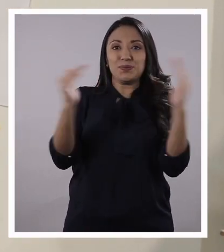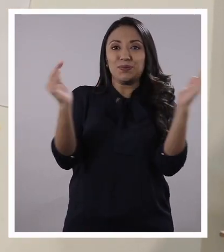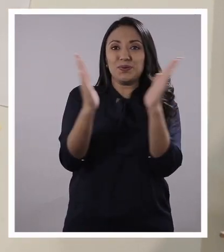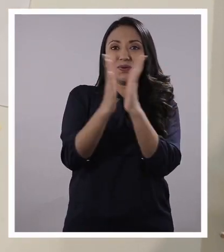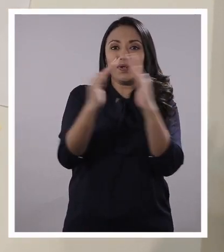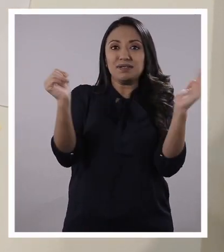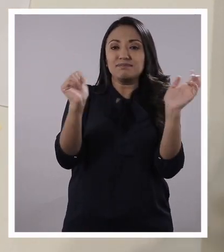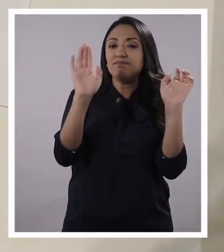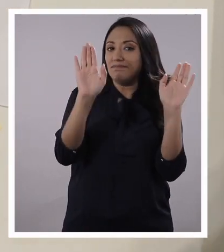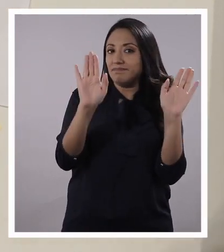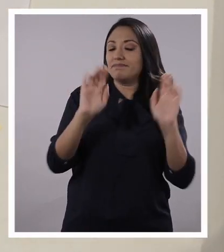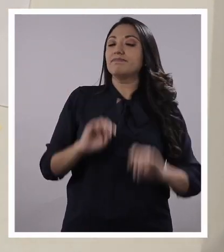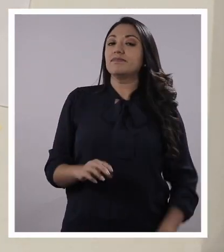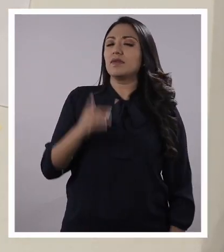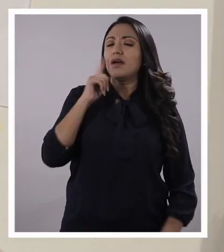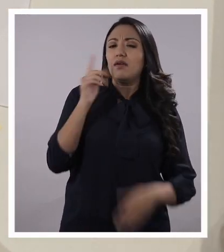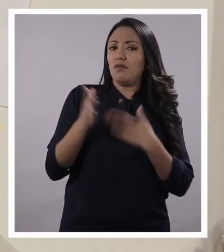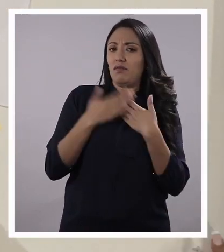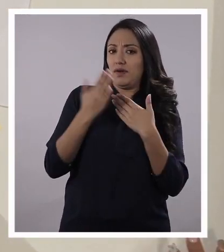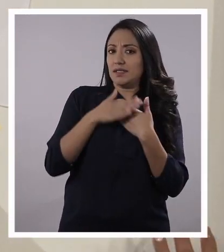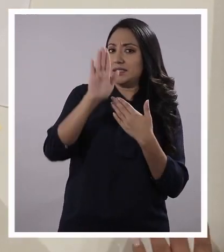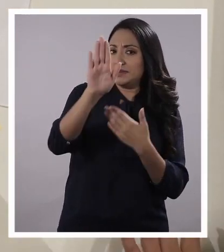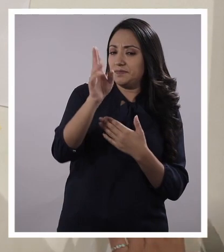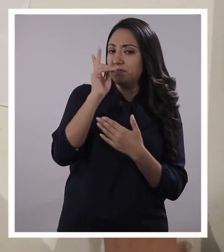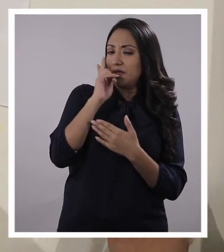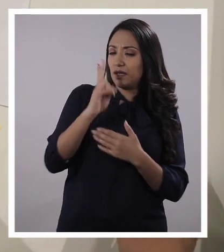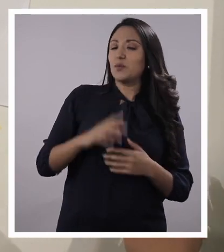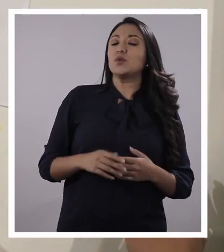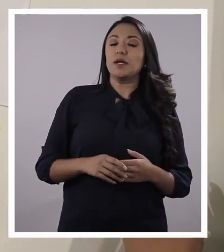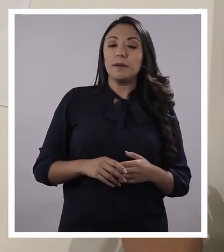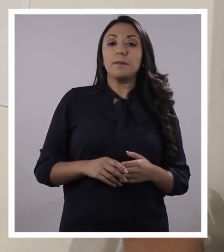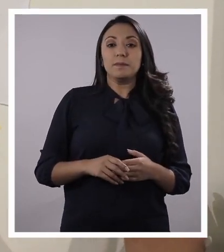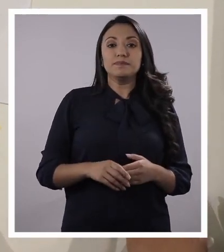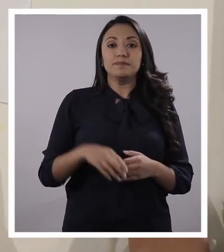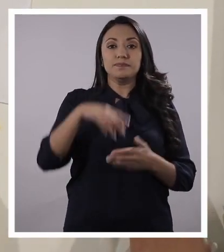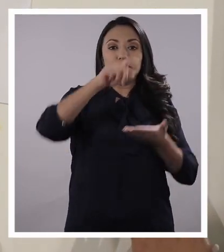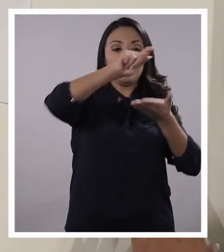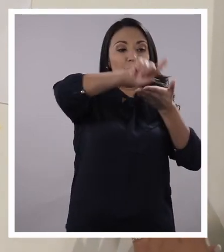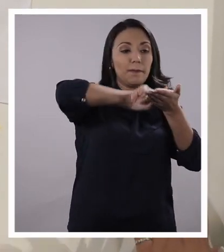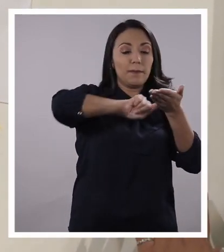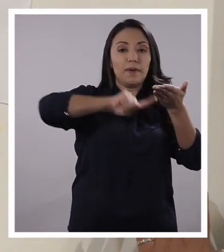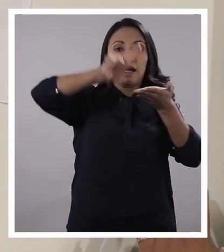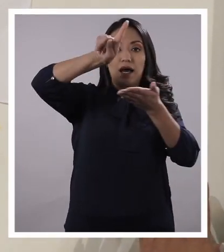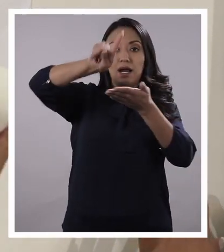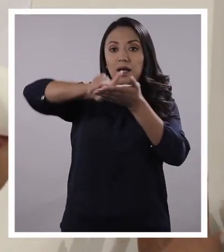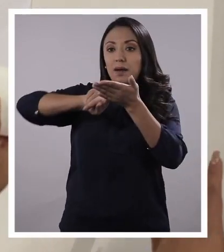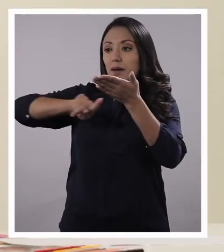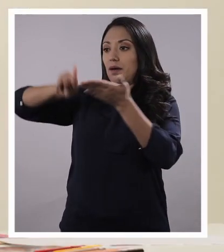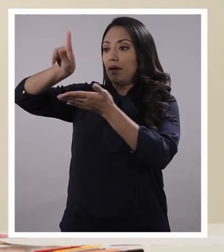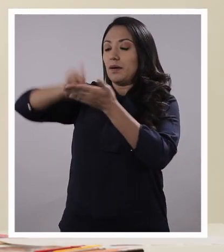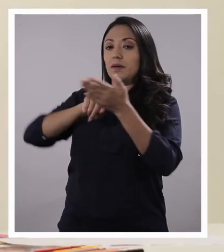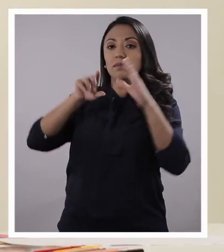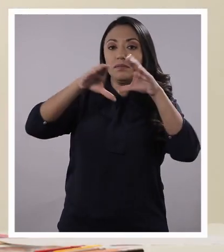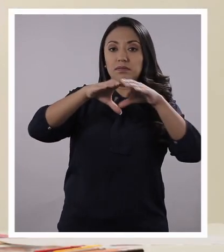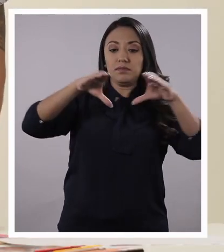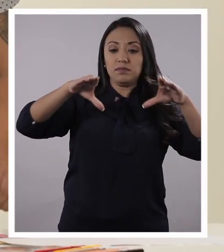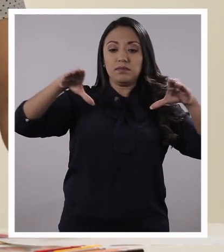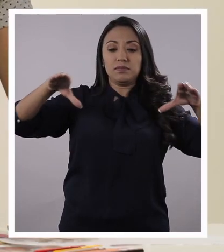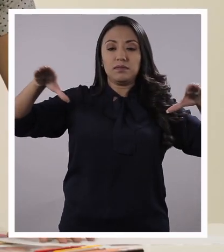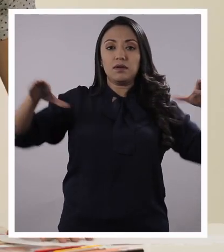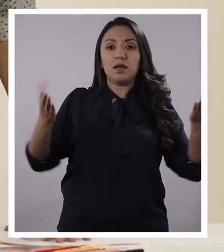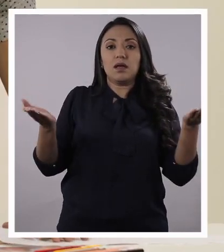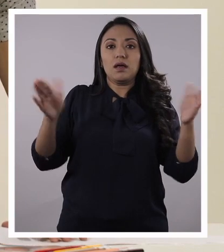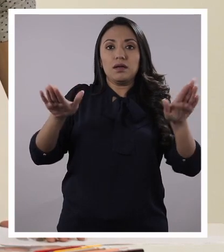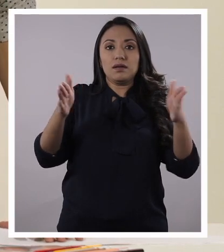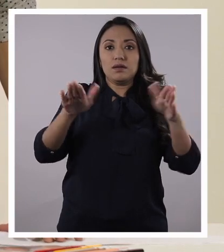¿Cómo es eso, profe? Ah, facilito. Ya te voy a enseñar. Muy bien, le vamos a pegar y vamos simplemente a